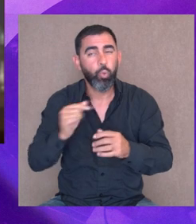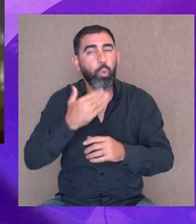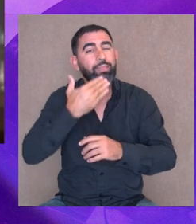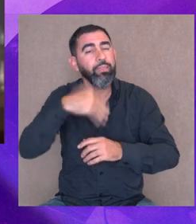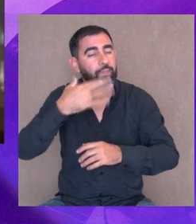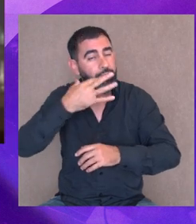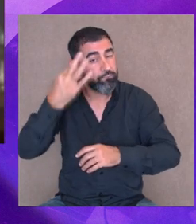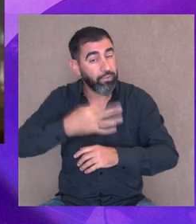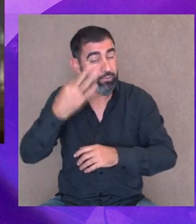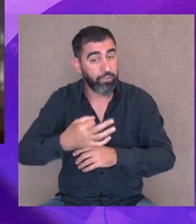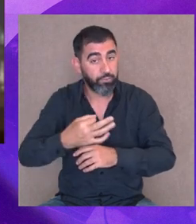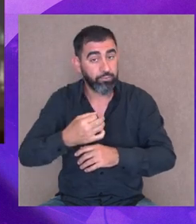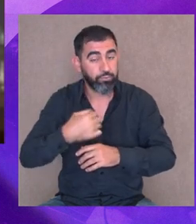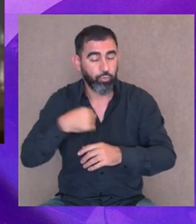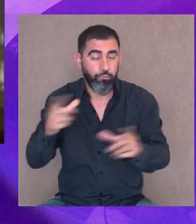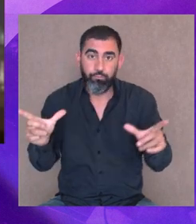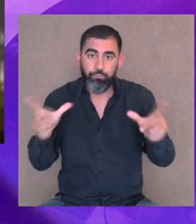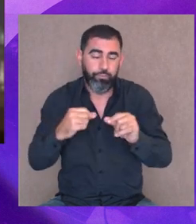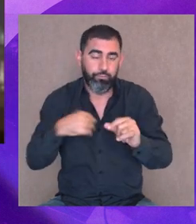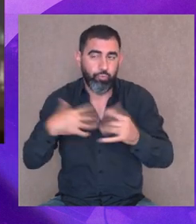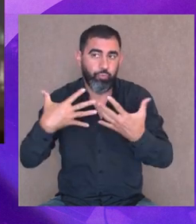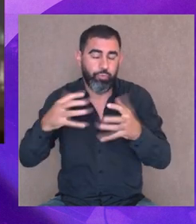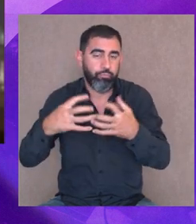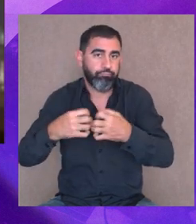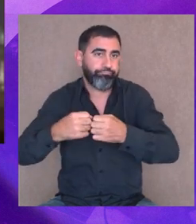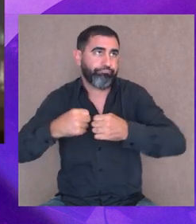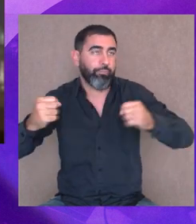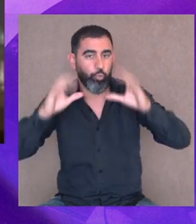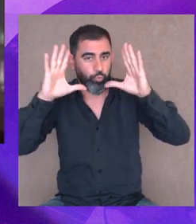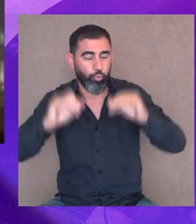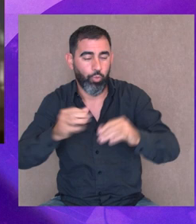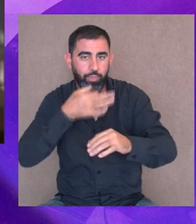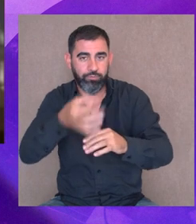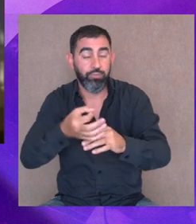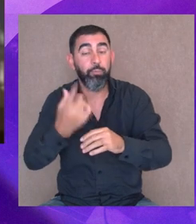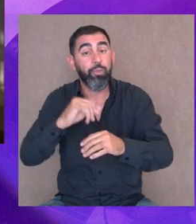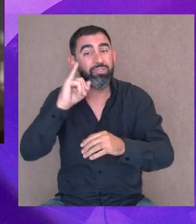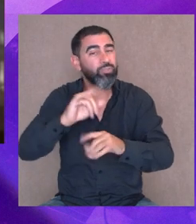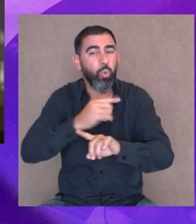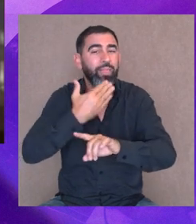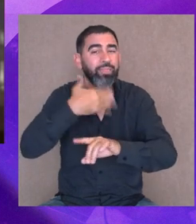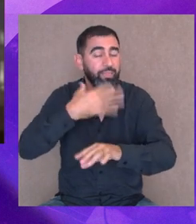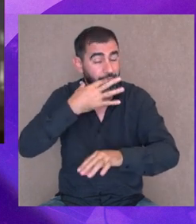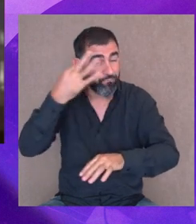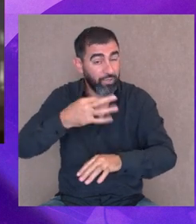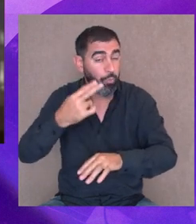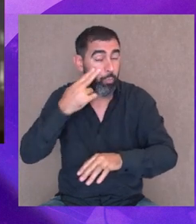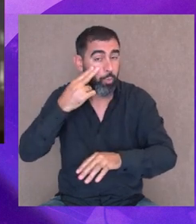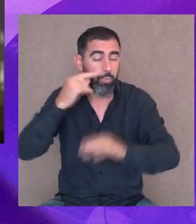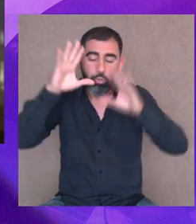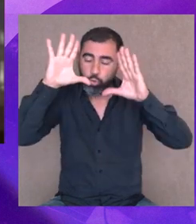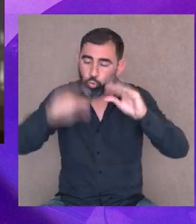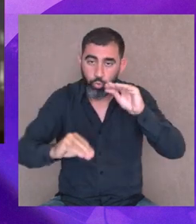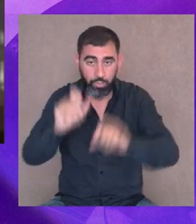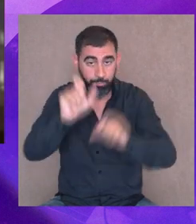no se entienda que esto, y con esto quiero terminar porque no quiero acaparar la palabra, pero en la medida en que no se entienda que esto es un